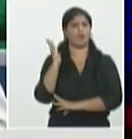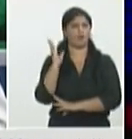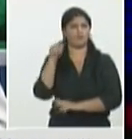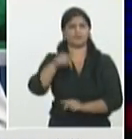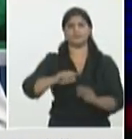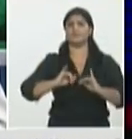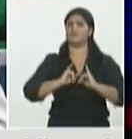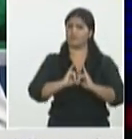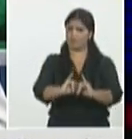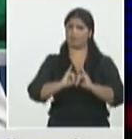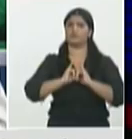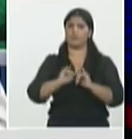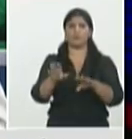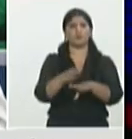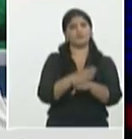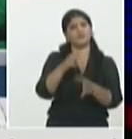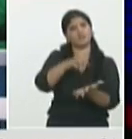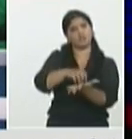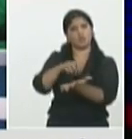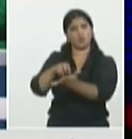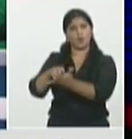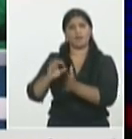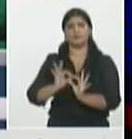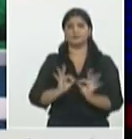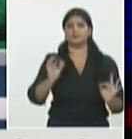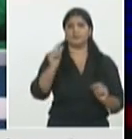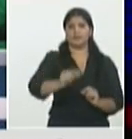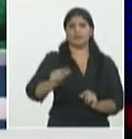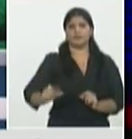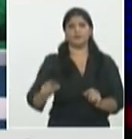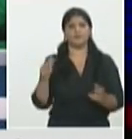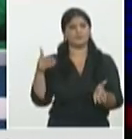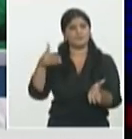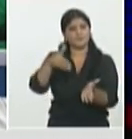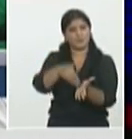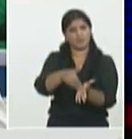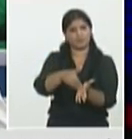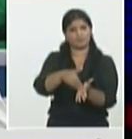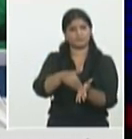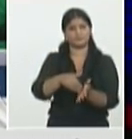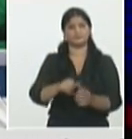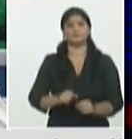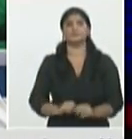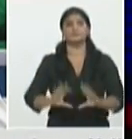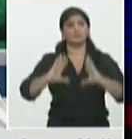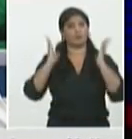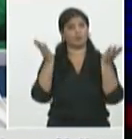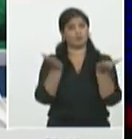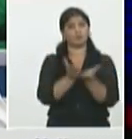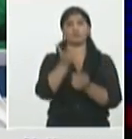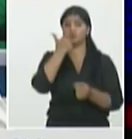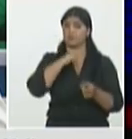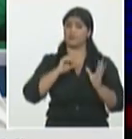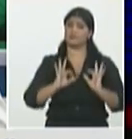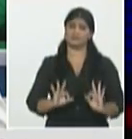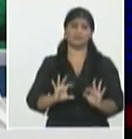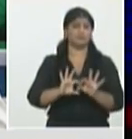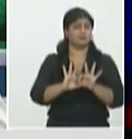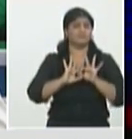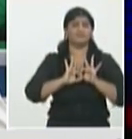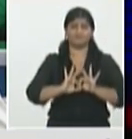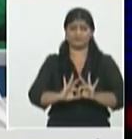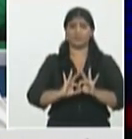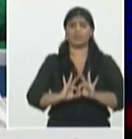6GB del Instituto Finlay un proceso complejo como es en el mundo para que realmente tenga todas las